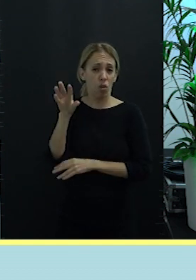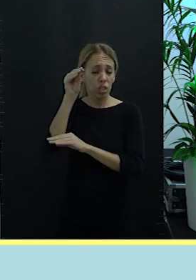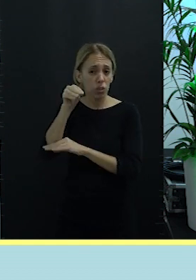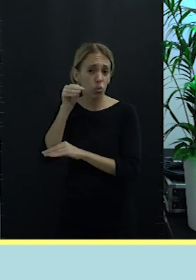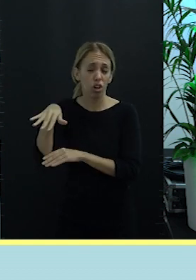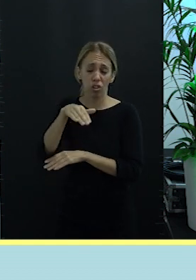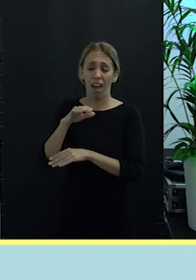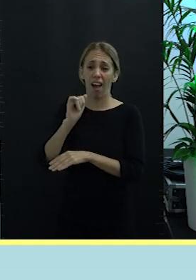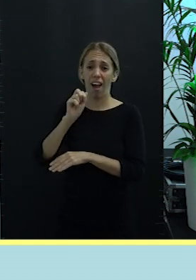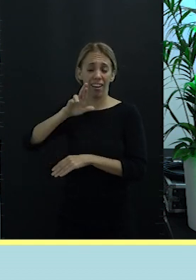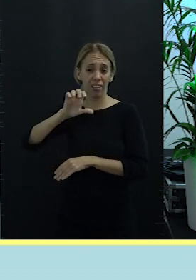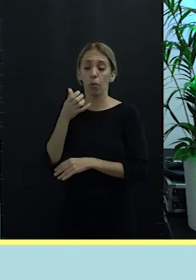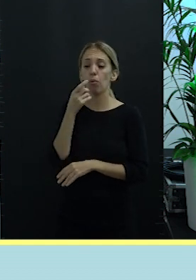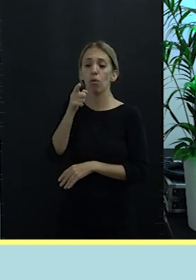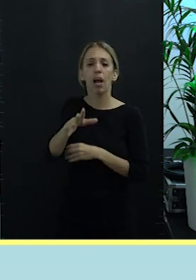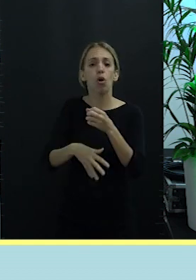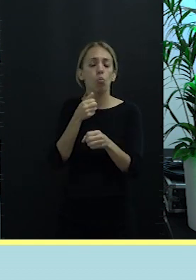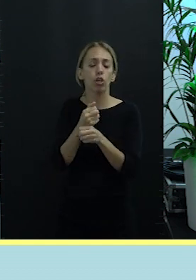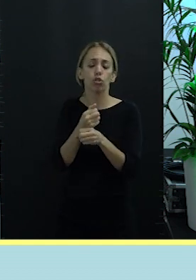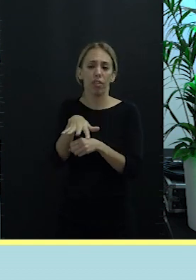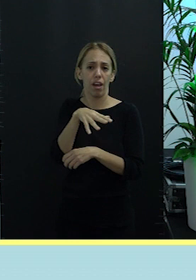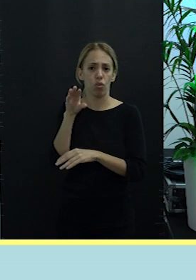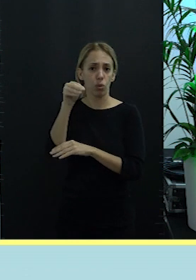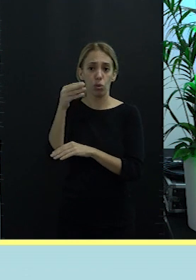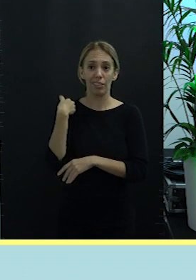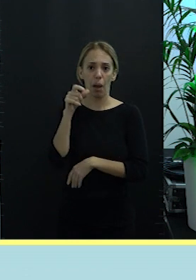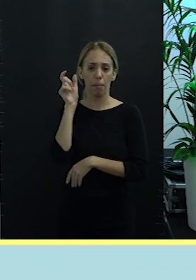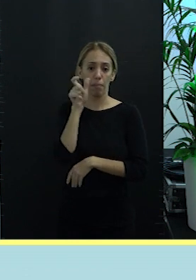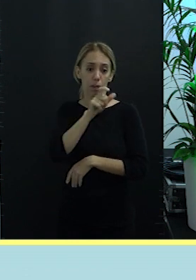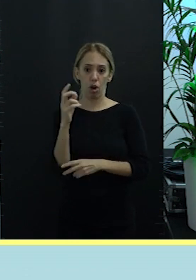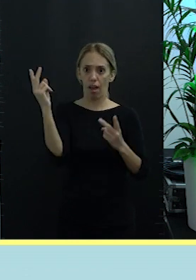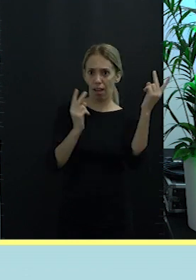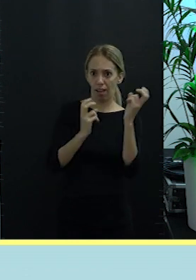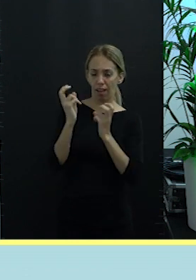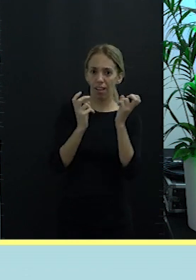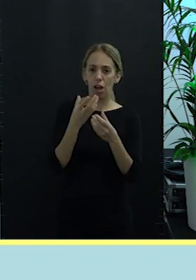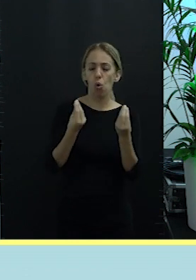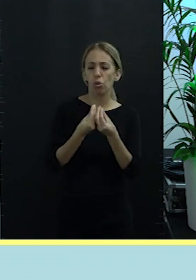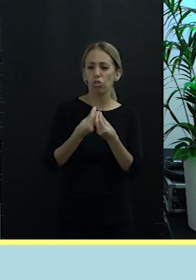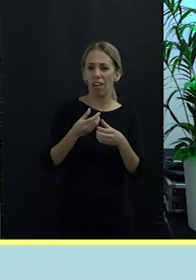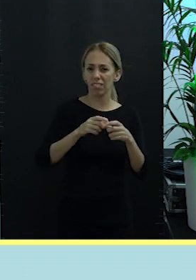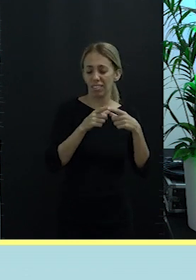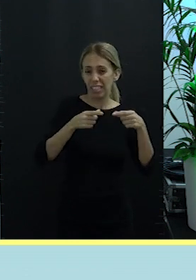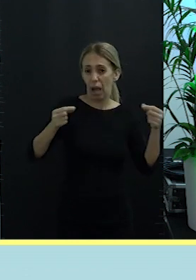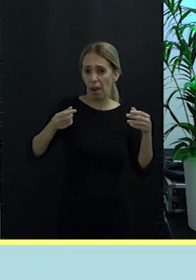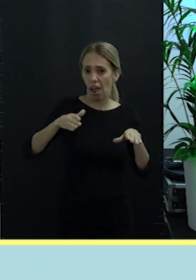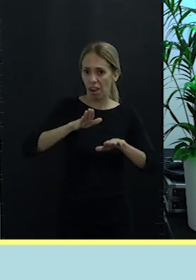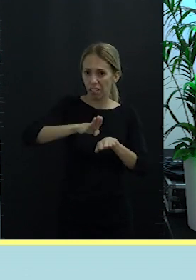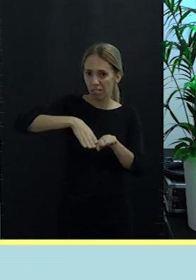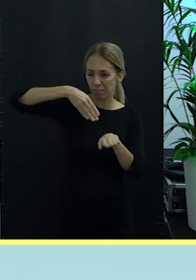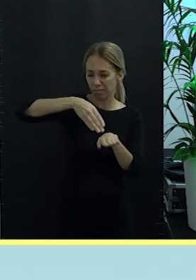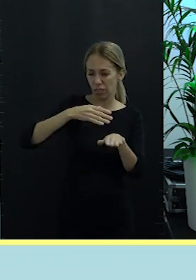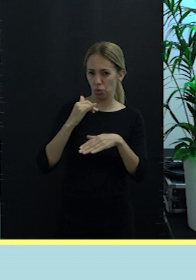Uno va al aeropuerto de Fuerteventura y se encuentra una colección ya de tablas. Con lo cual dijimos, aquí hay otra oportunidad. ¿Cuál es el fallo?